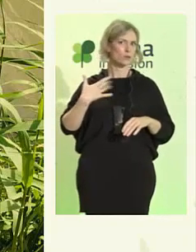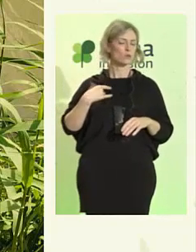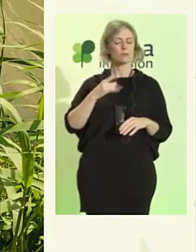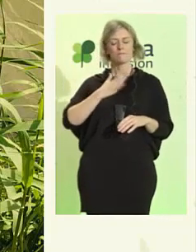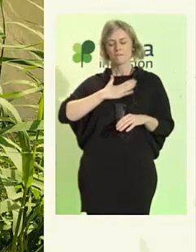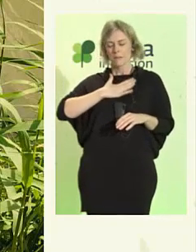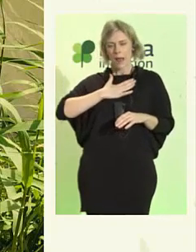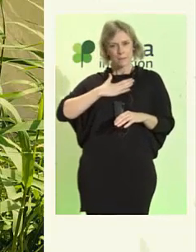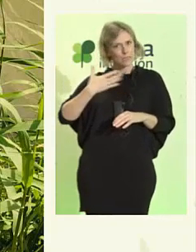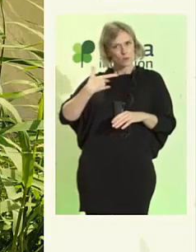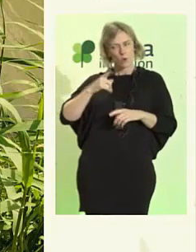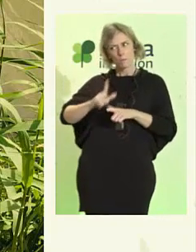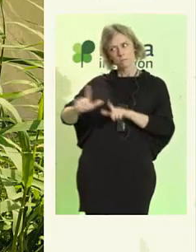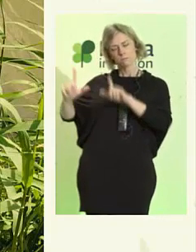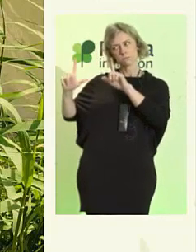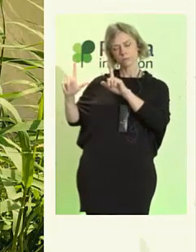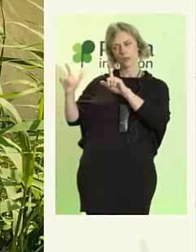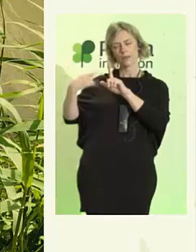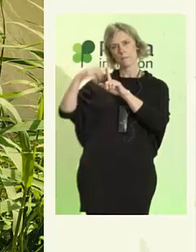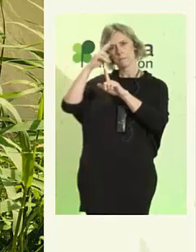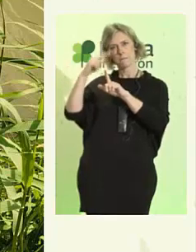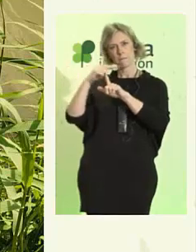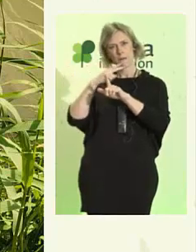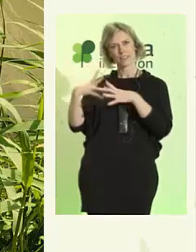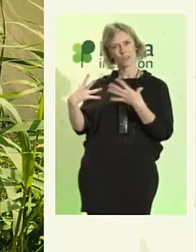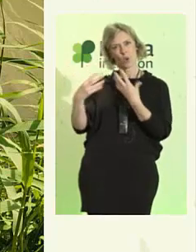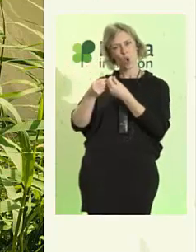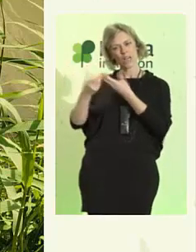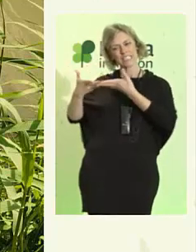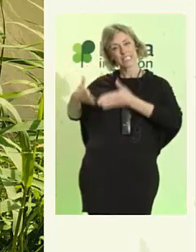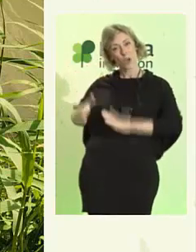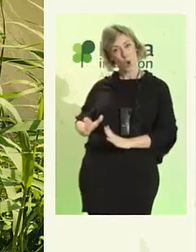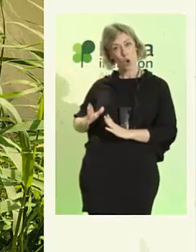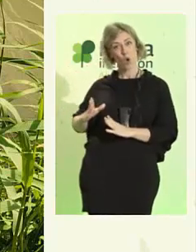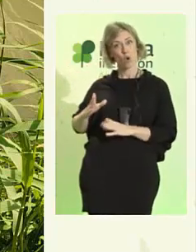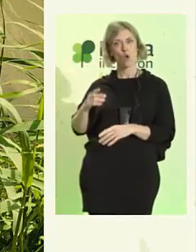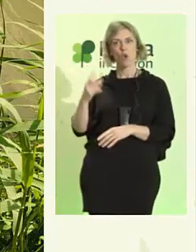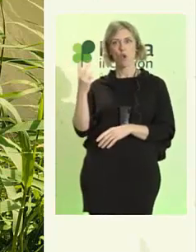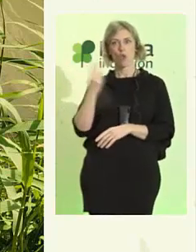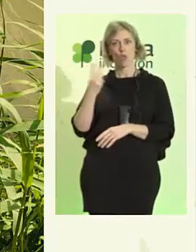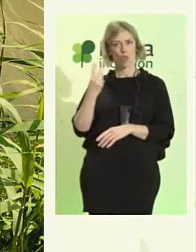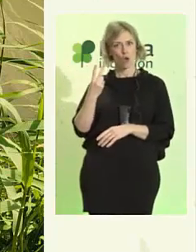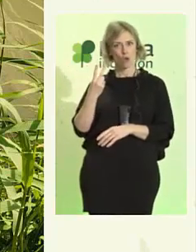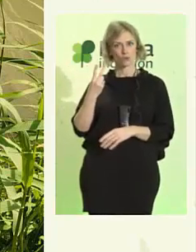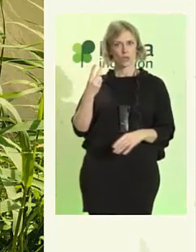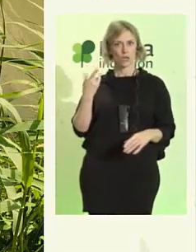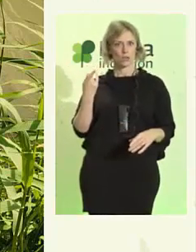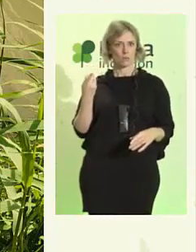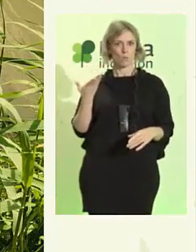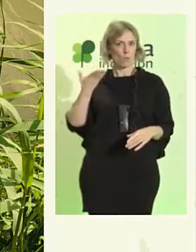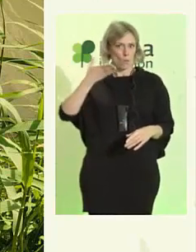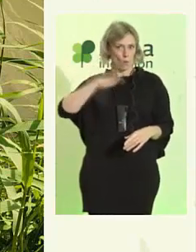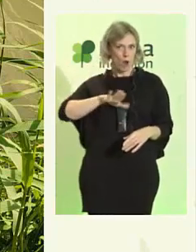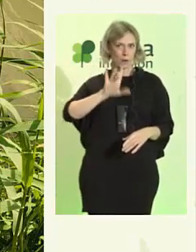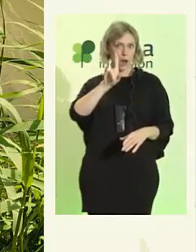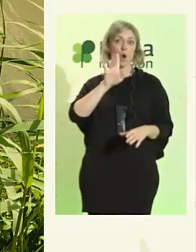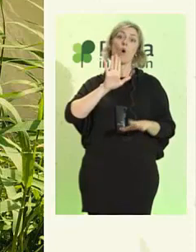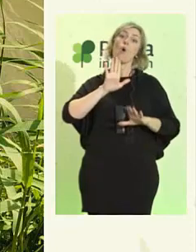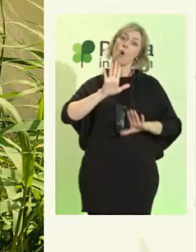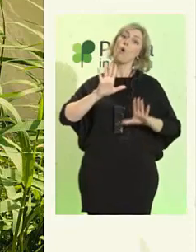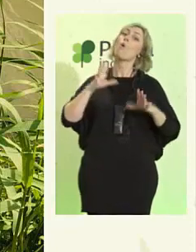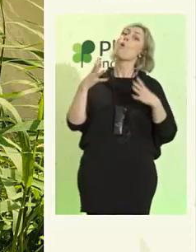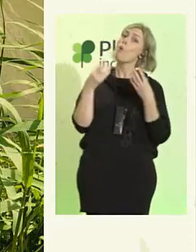hijo, que están los dos ahogados, pero juntos, porque está el hijo